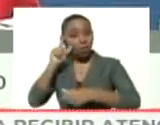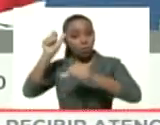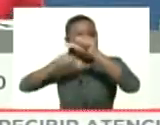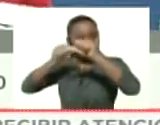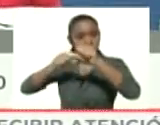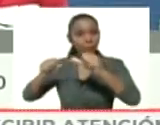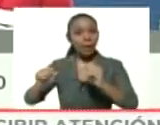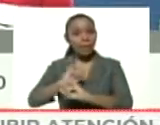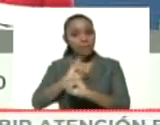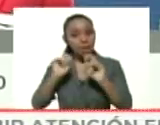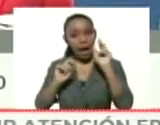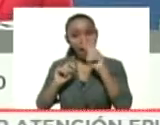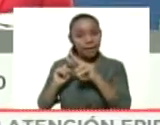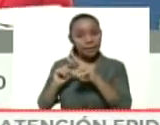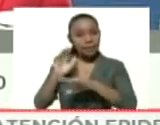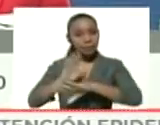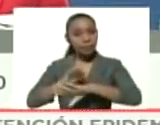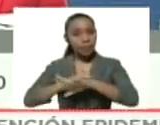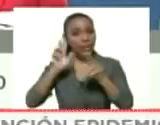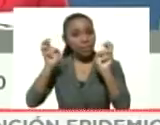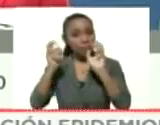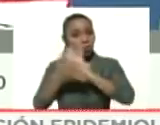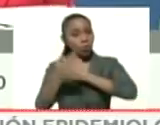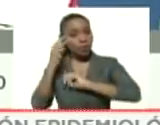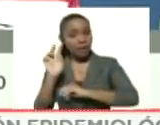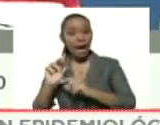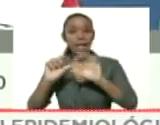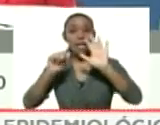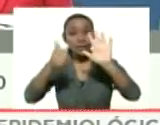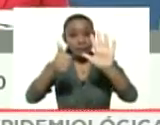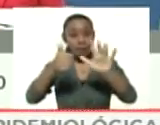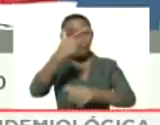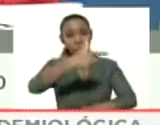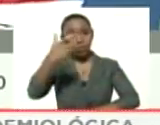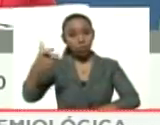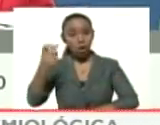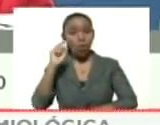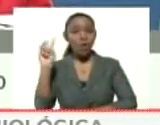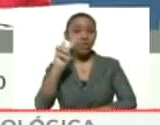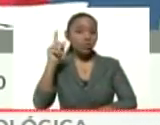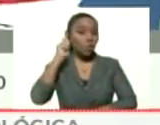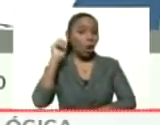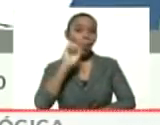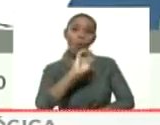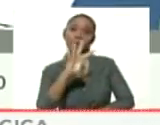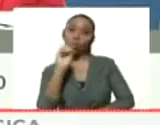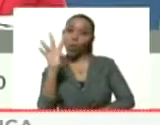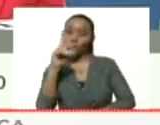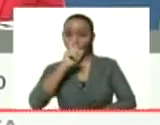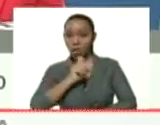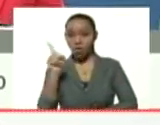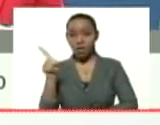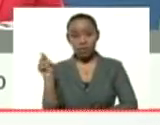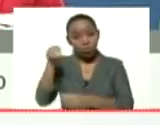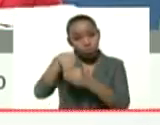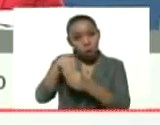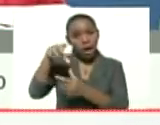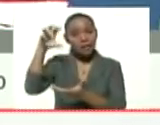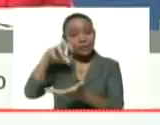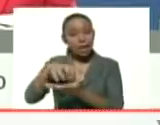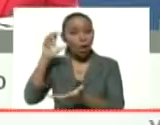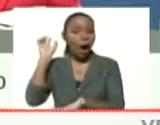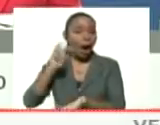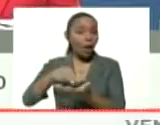determinación de este caso. Y el sexto caso, una ciudadana venezolana de 44 años, residente del estado de Aragua,